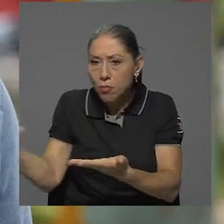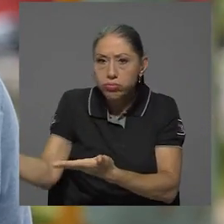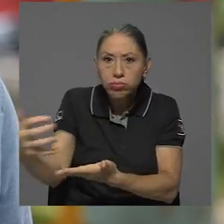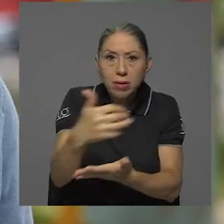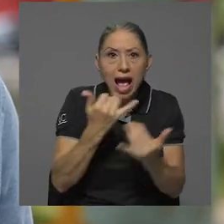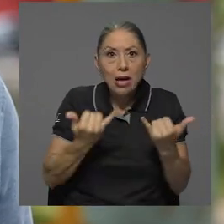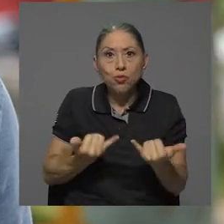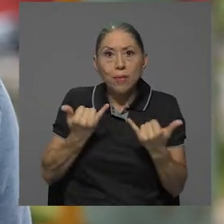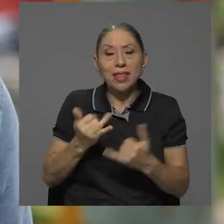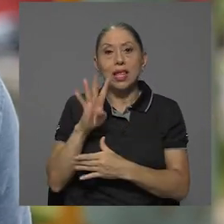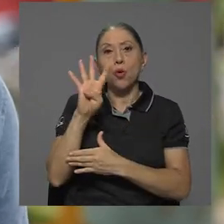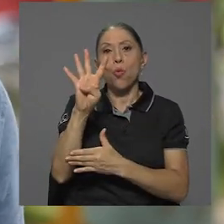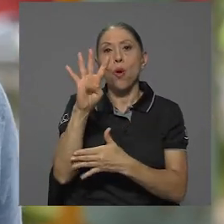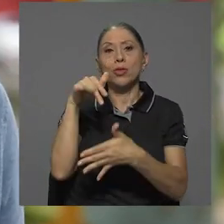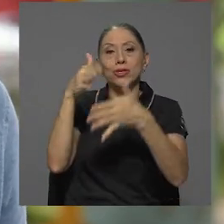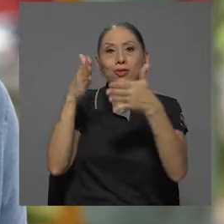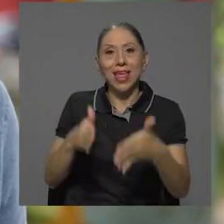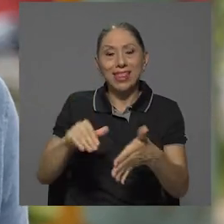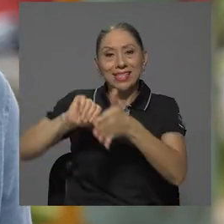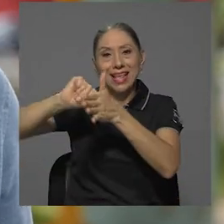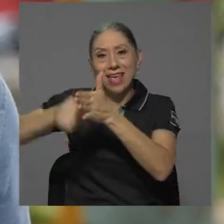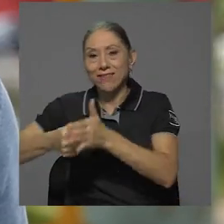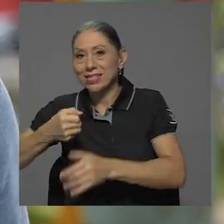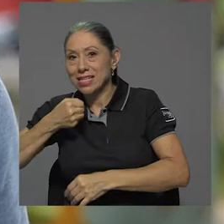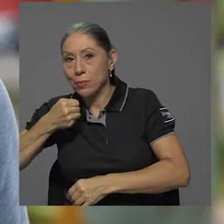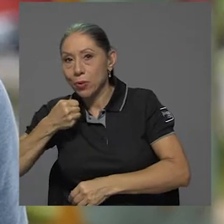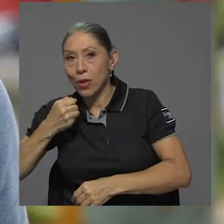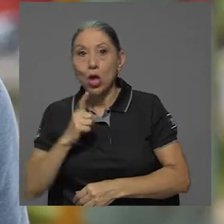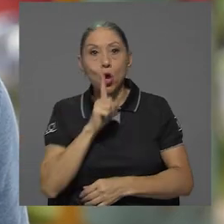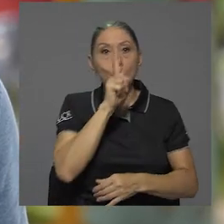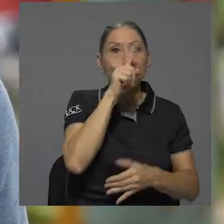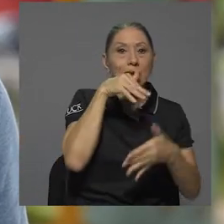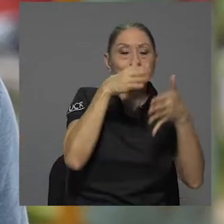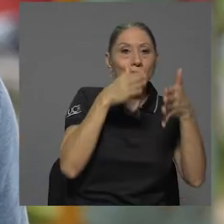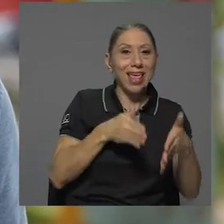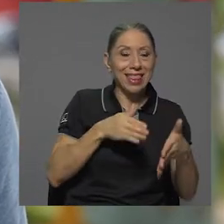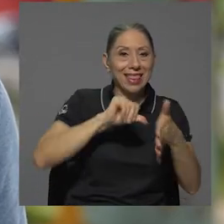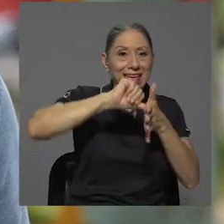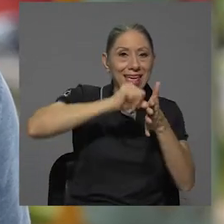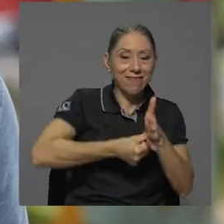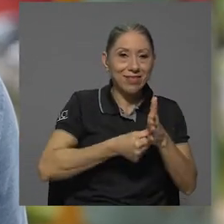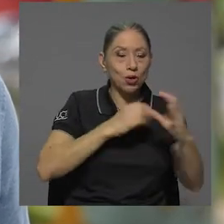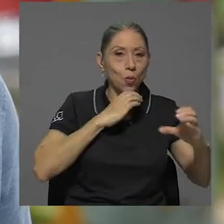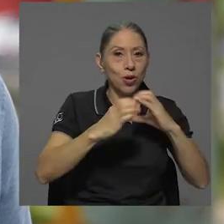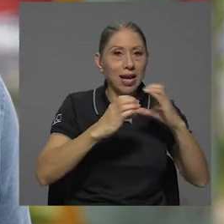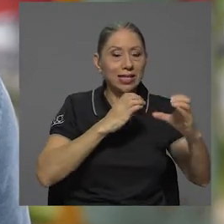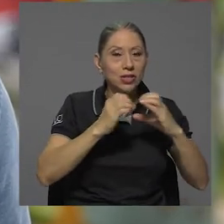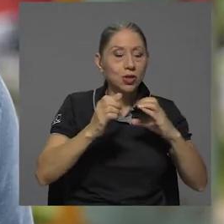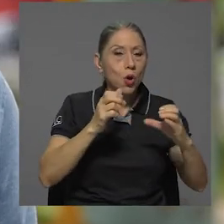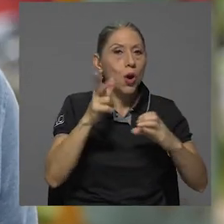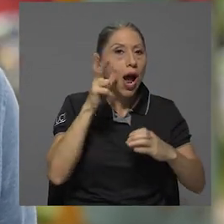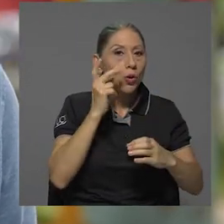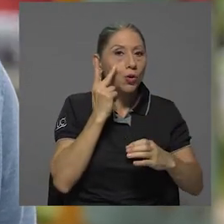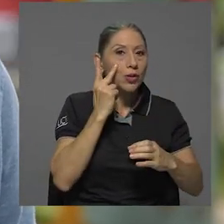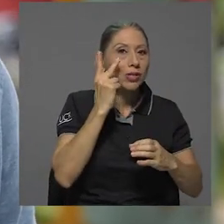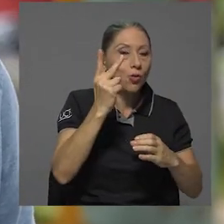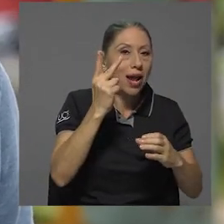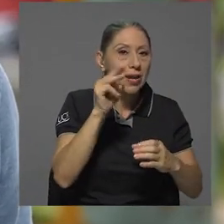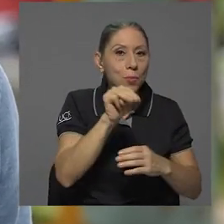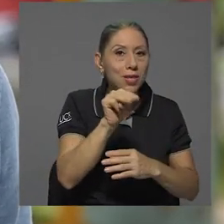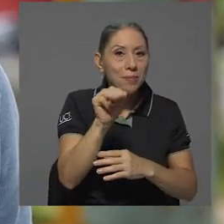cuatro estudiantes del énfasis de periodismo y un estudiante del énfasis de comunicación audiovisual y multimedial.